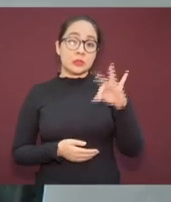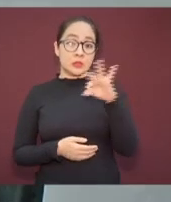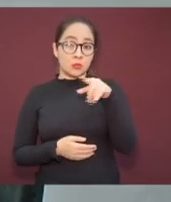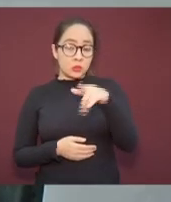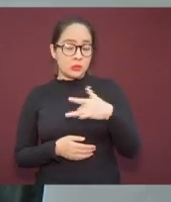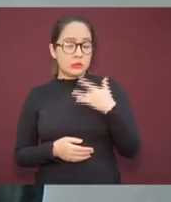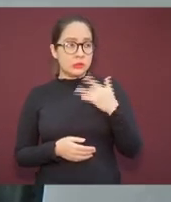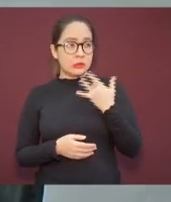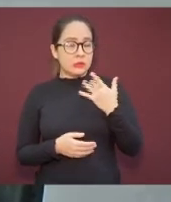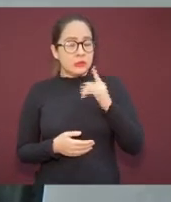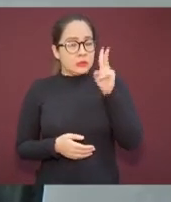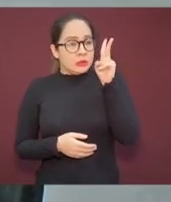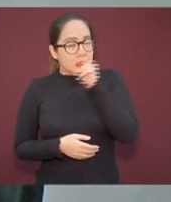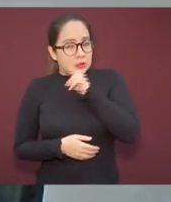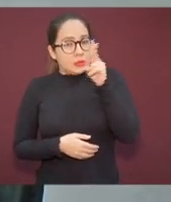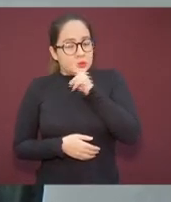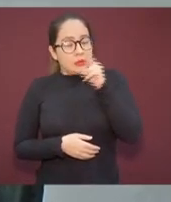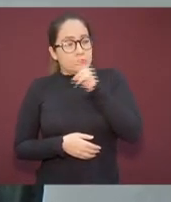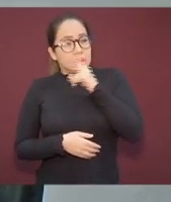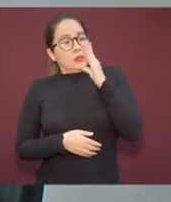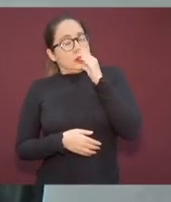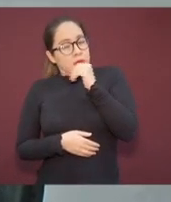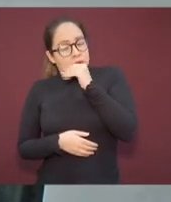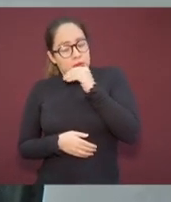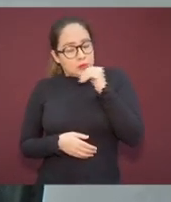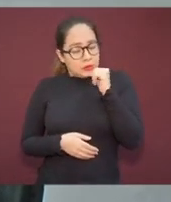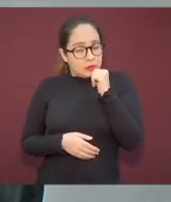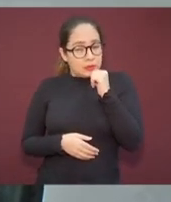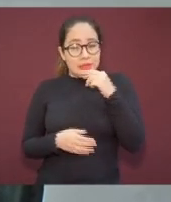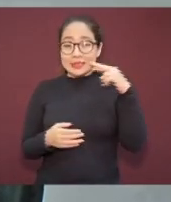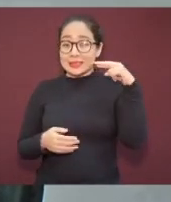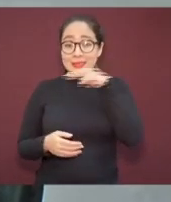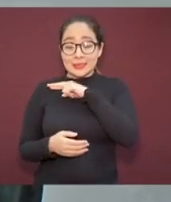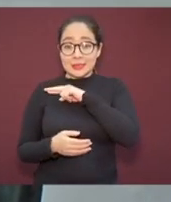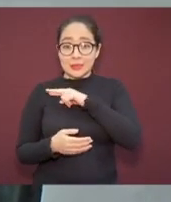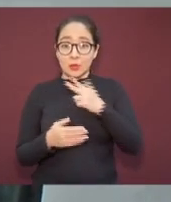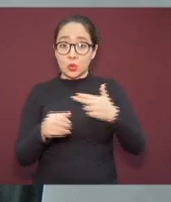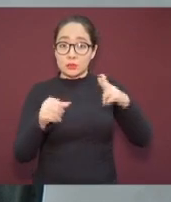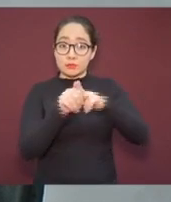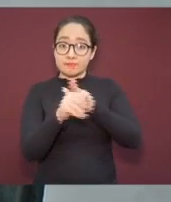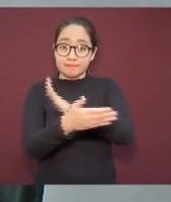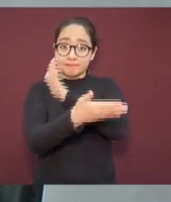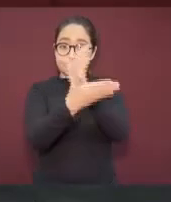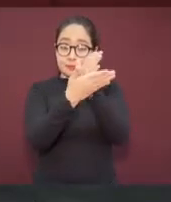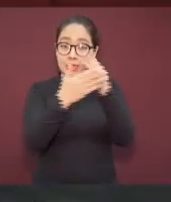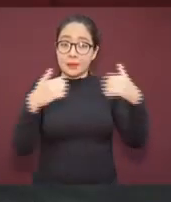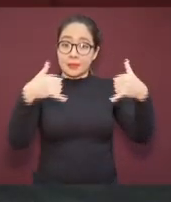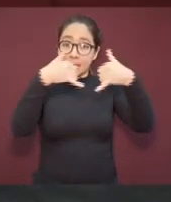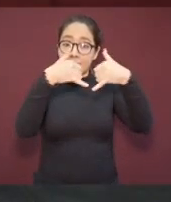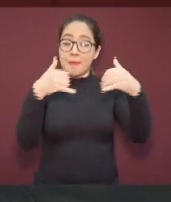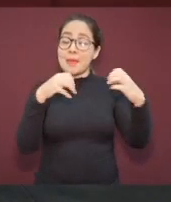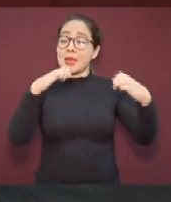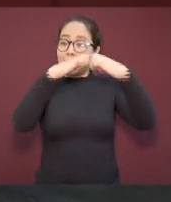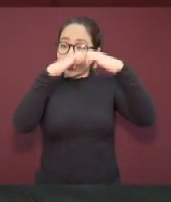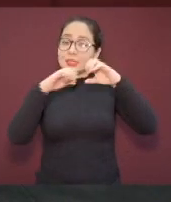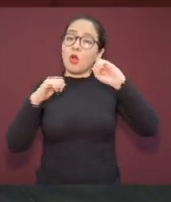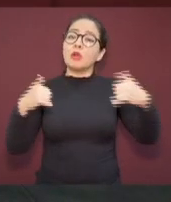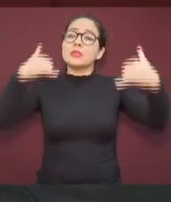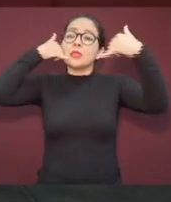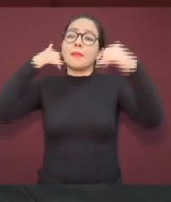para respirar, ve lo antes posible a urgencias o llama al 911. Regreso la voz al secretario.